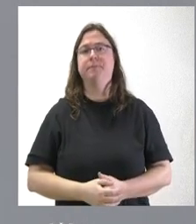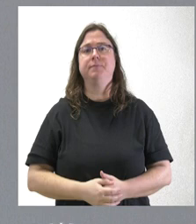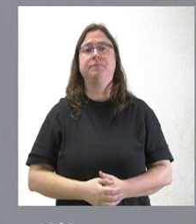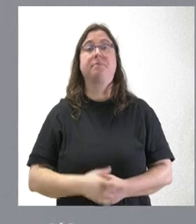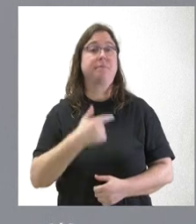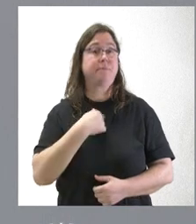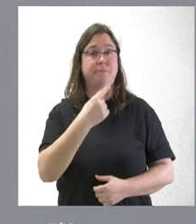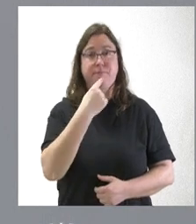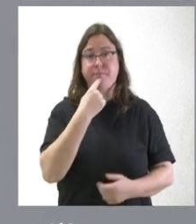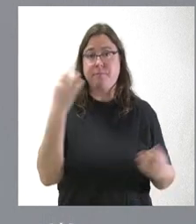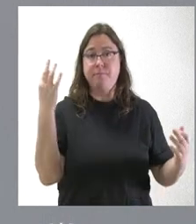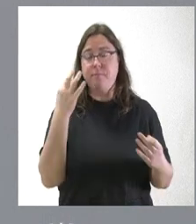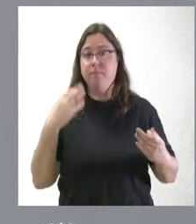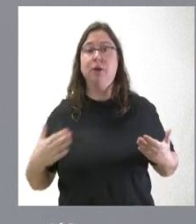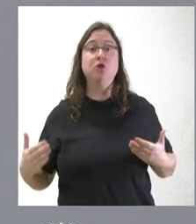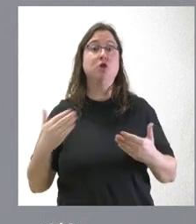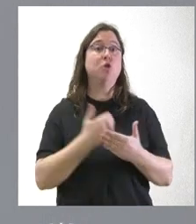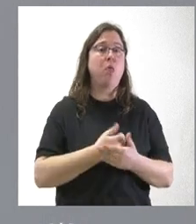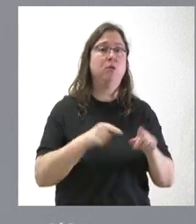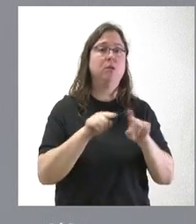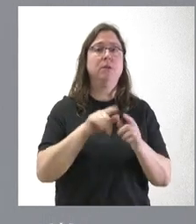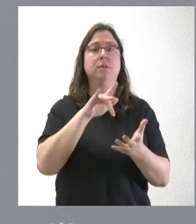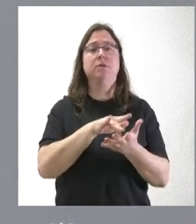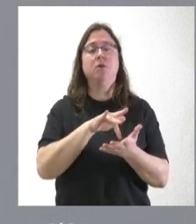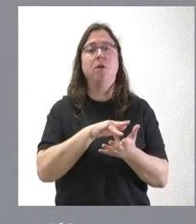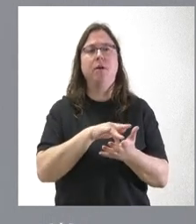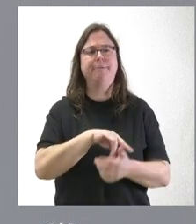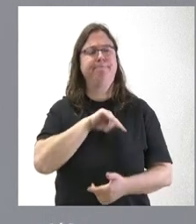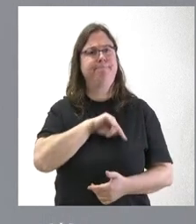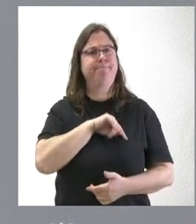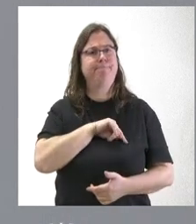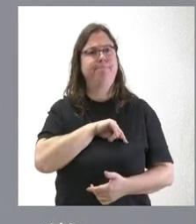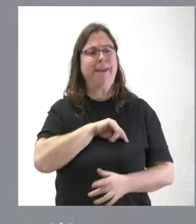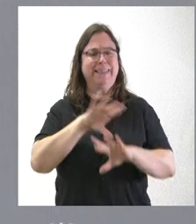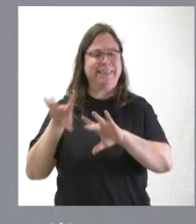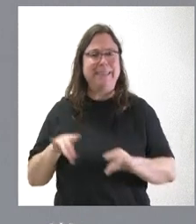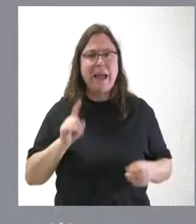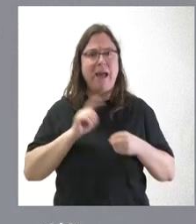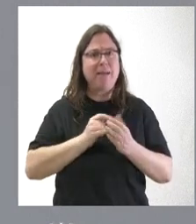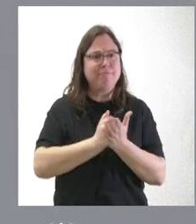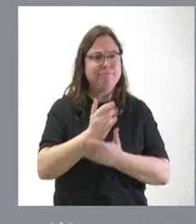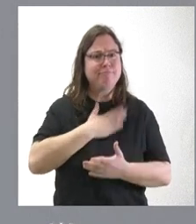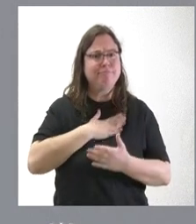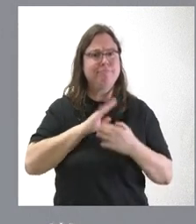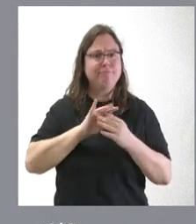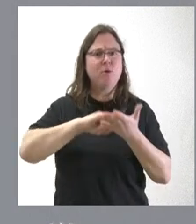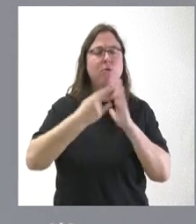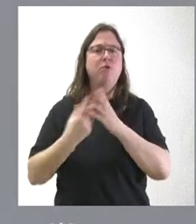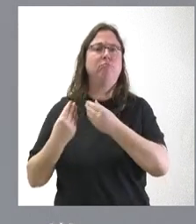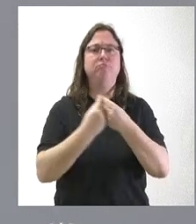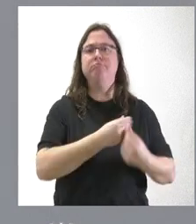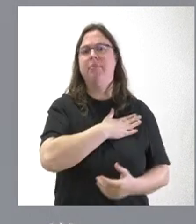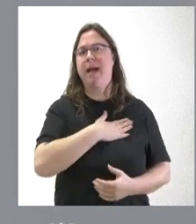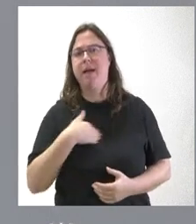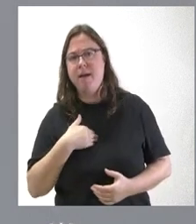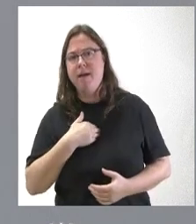Yo le digo que todas aquellas entidades que se sientan de tierra de campos, que quieran compartir este proyecto, que se comparten entre